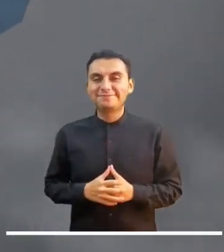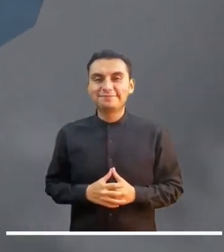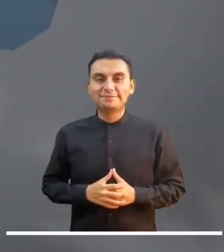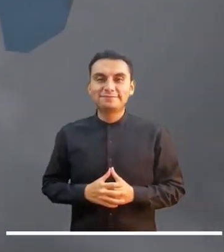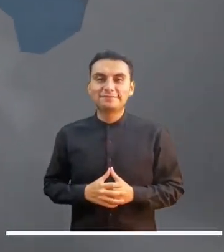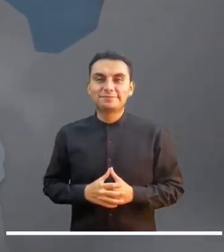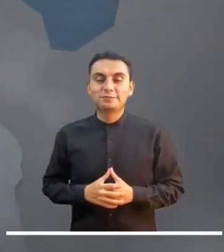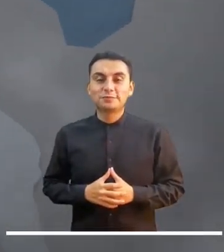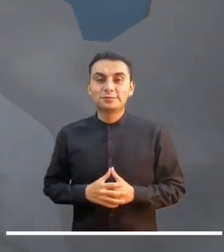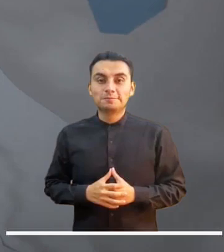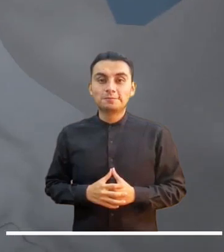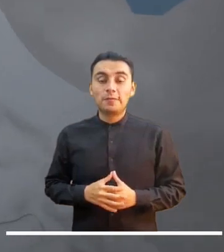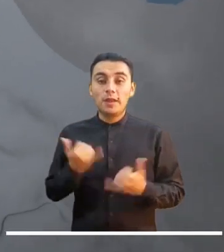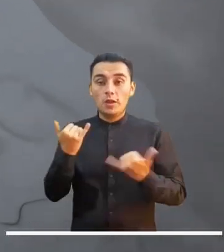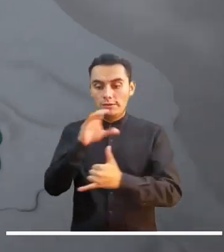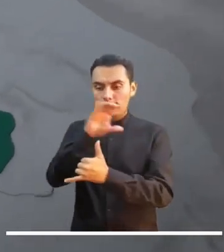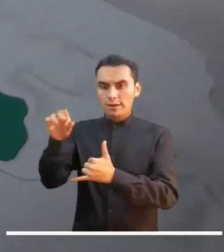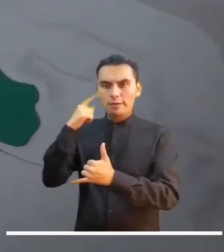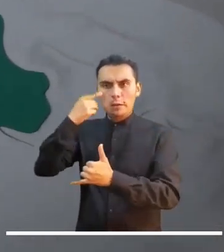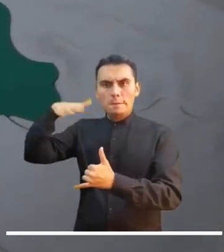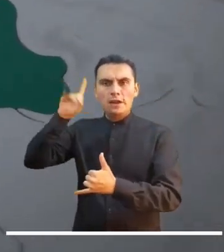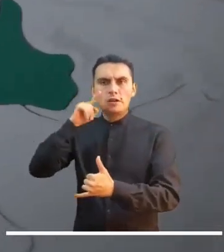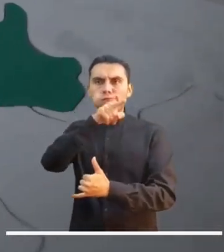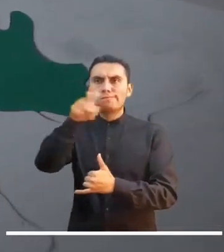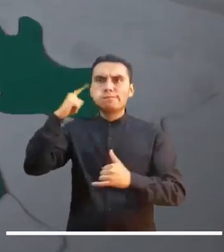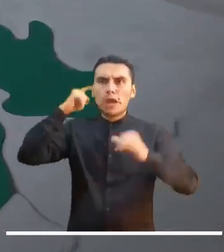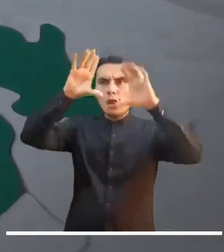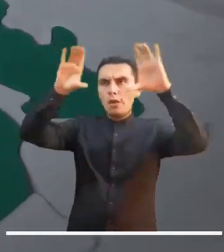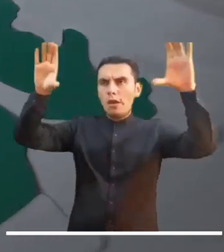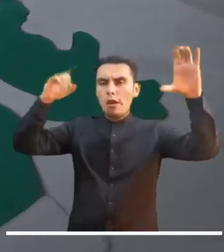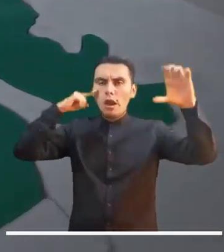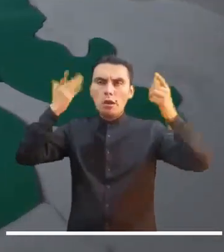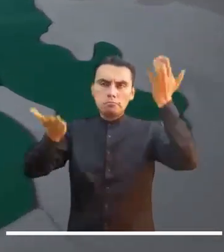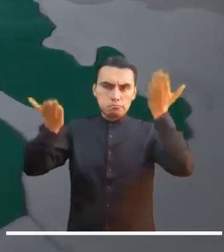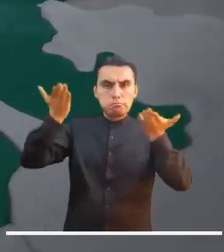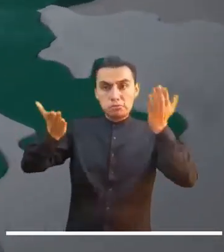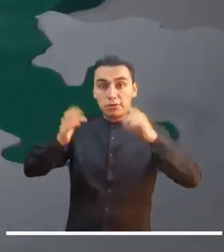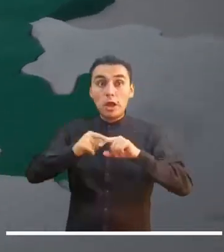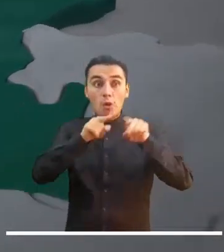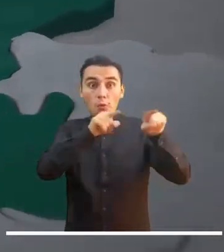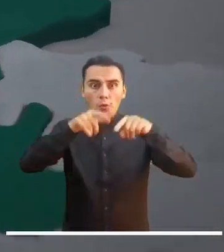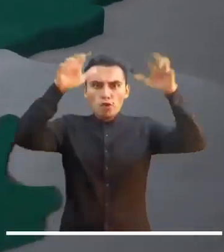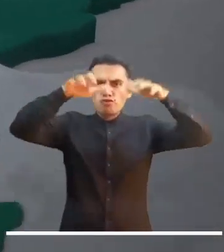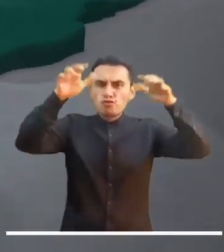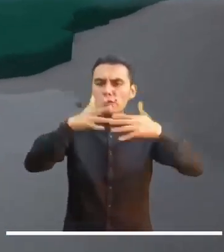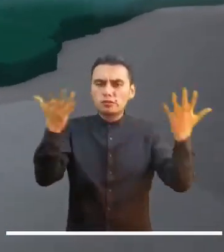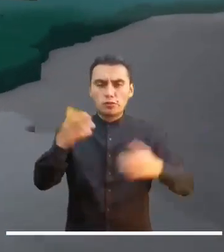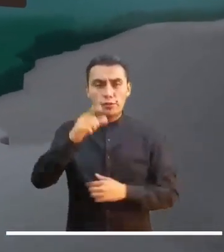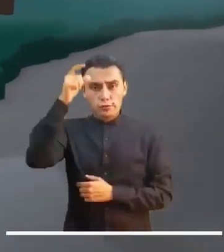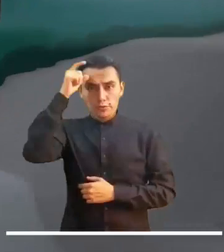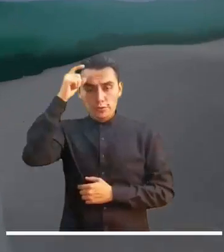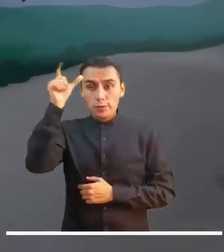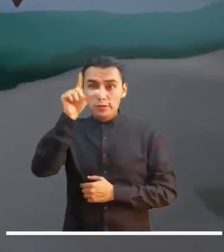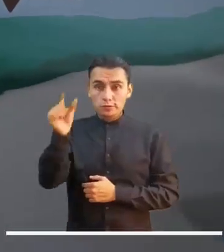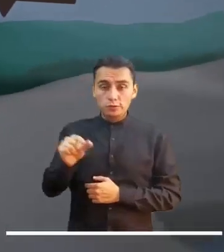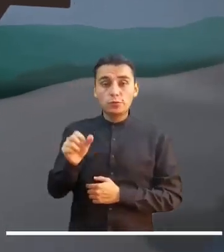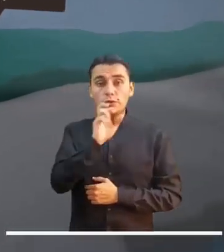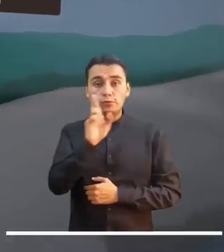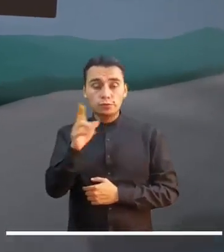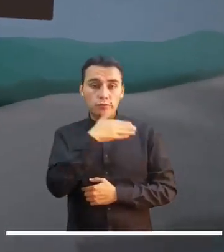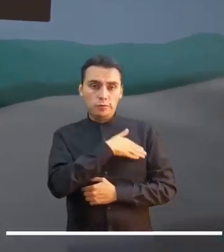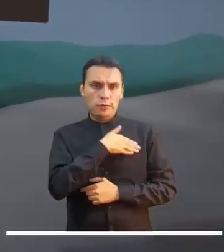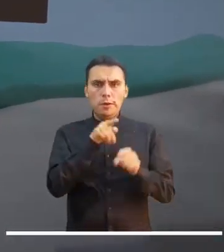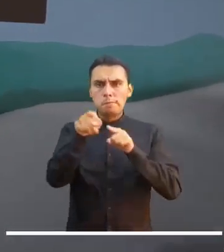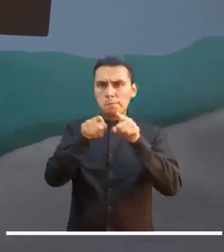cierra la jornada con un cielo entre ligera y parcialmente nublado. Las lluvias de la región se estiman en Córdoba, Sucre, Sur de Bolívar y zonas dispersas de